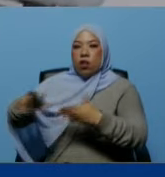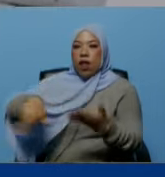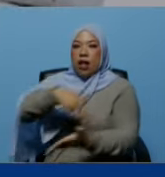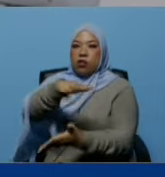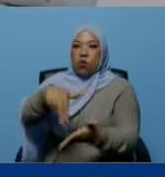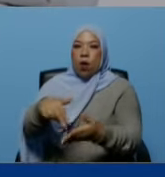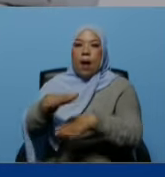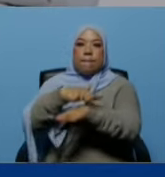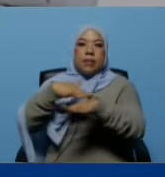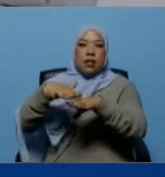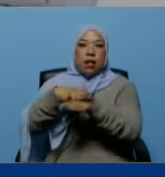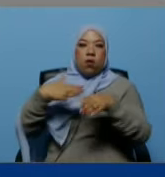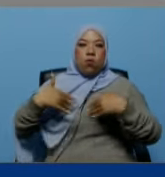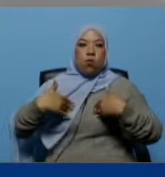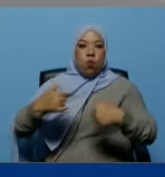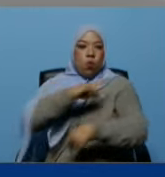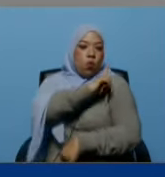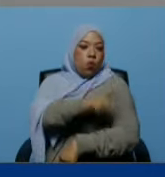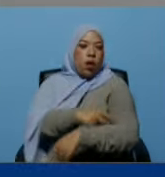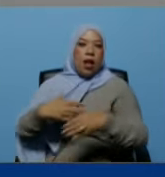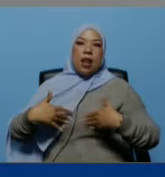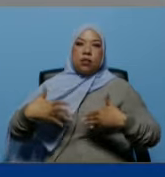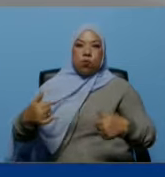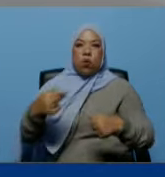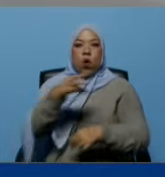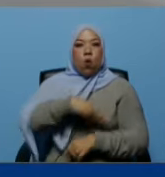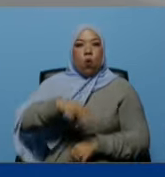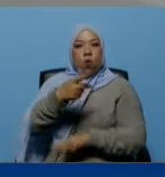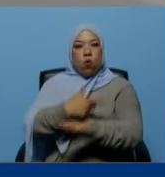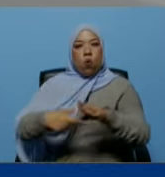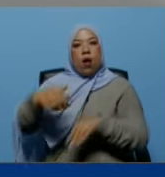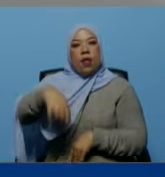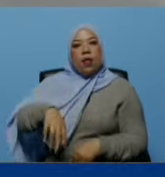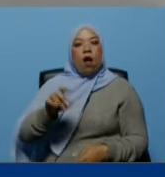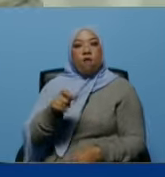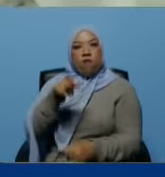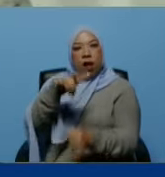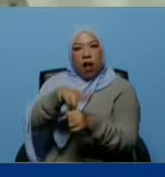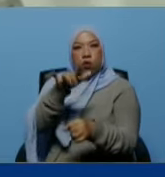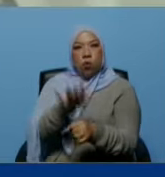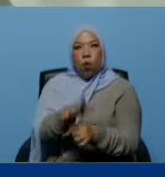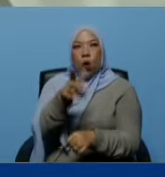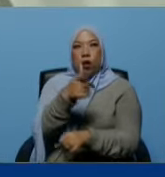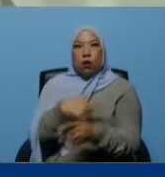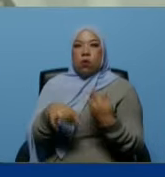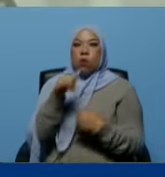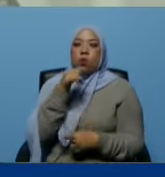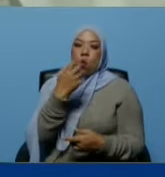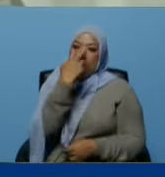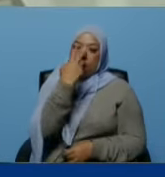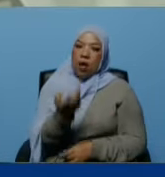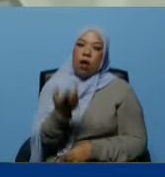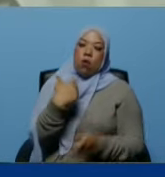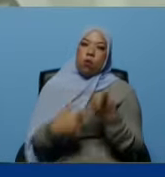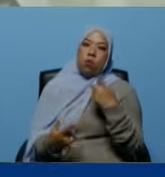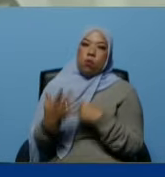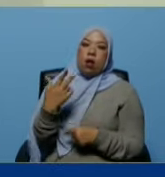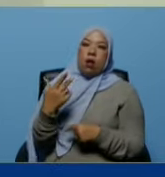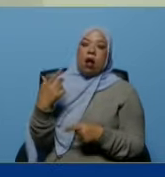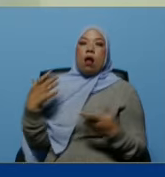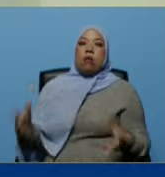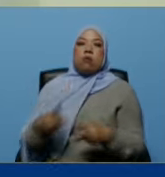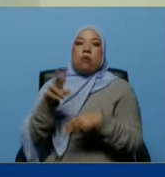al ministerio del poder popular para la salud y a la gobernación del estado falcón le invito a que usted pueda observar la gran